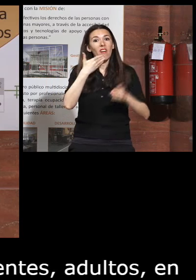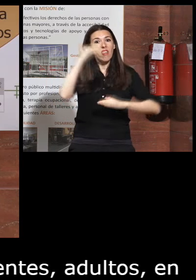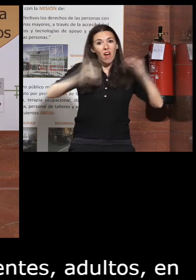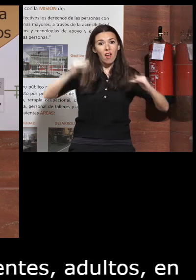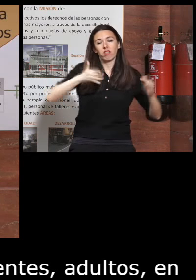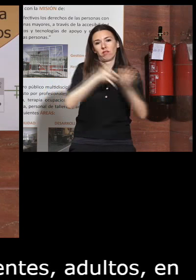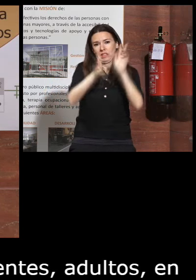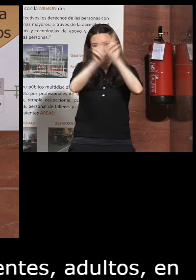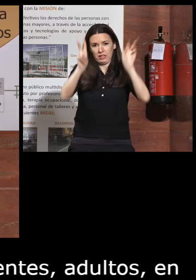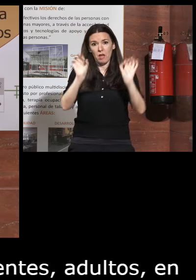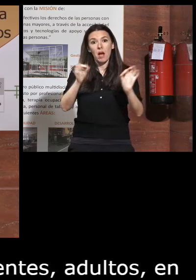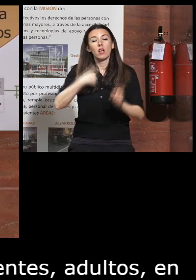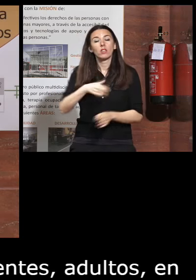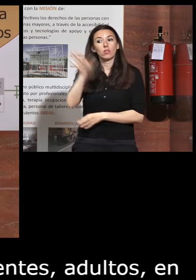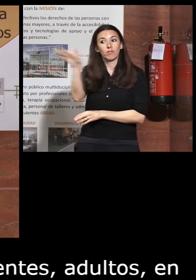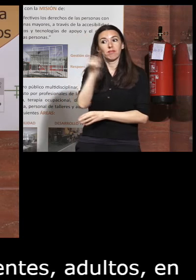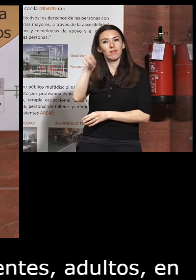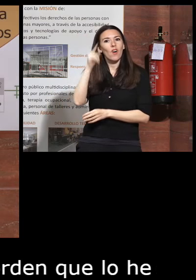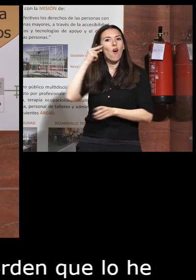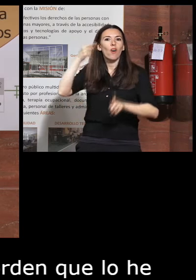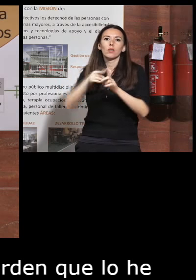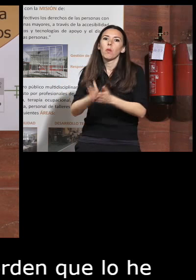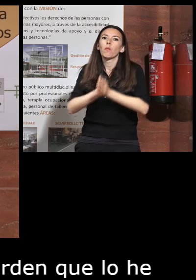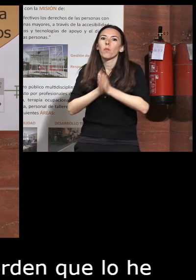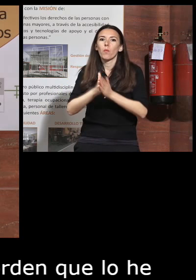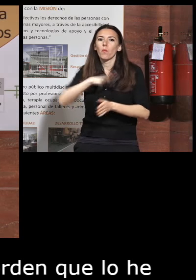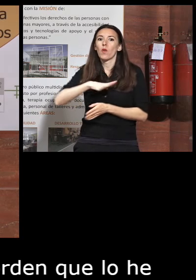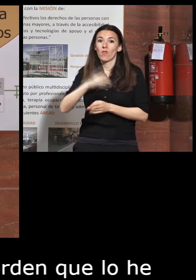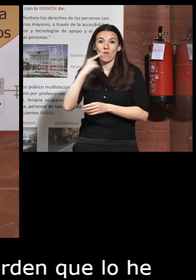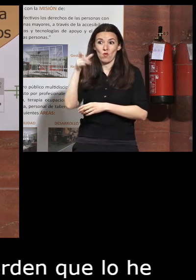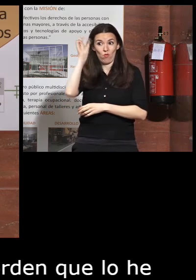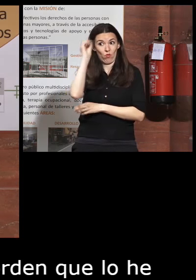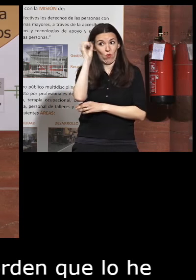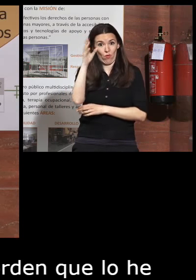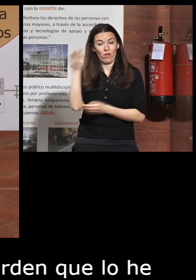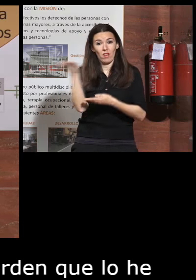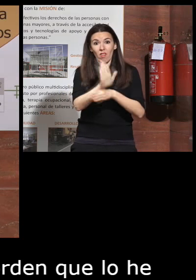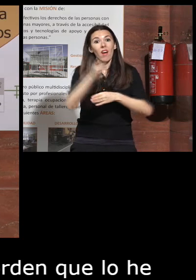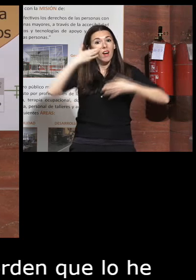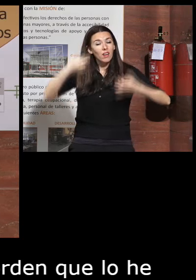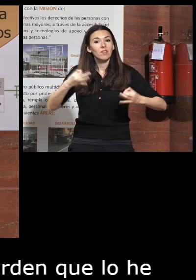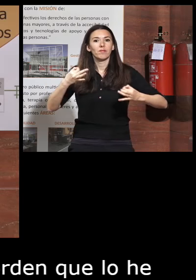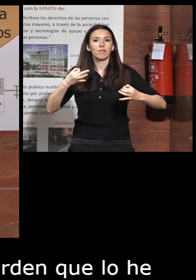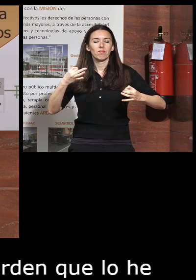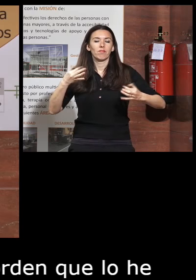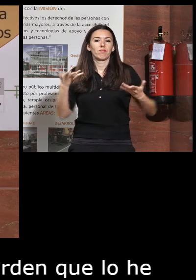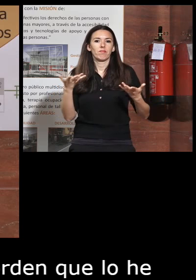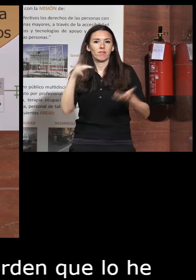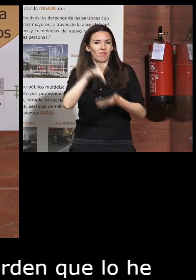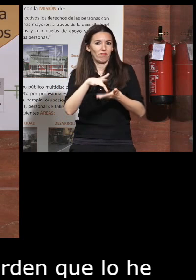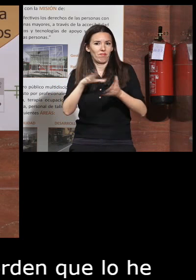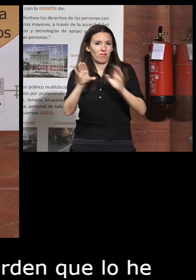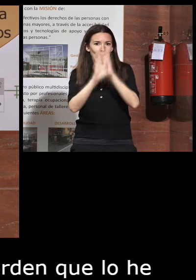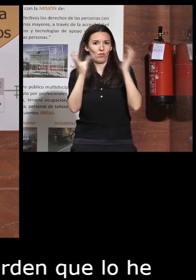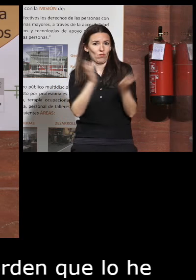de eso entonces cuando llamé a Sacra para pedirle por favor que diera esta conferencia pues realmente el mundo